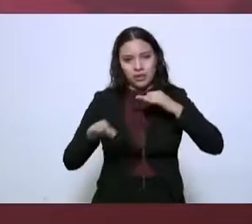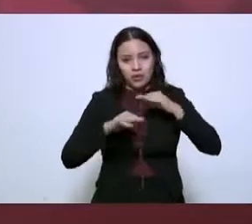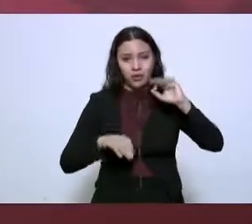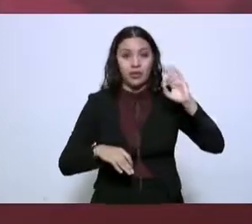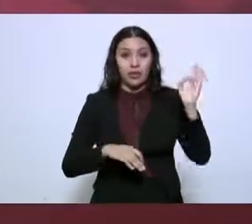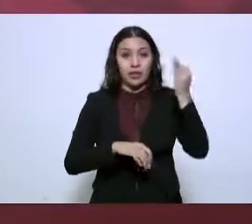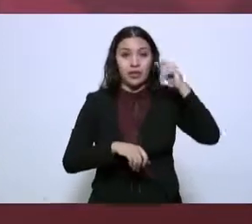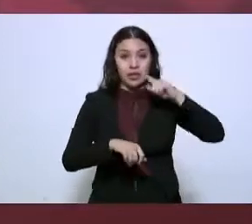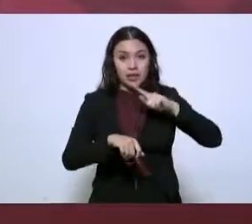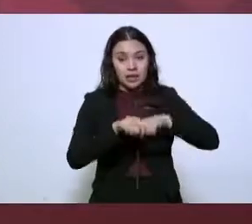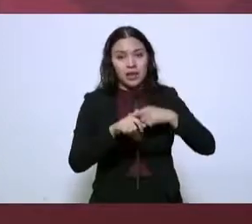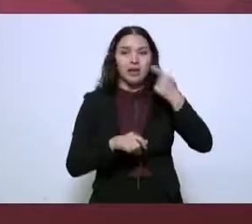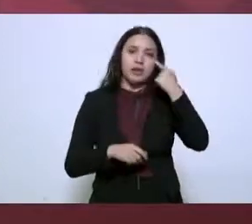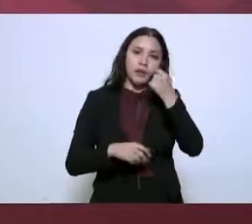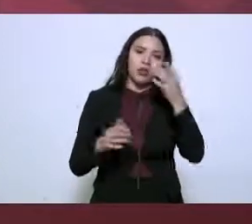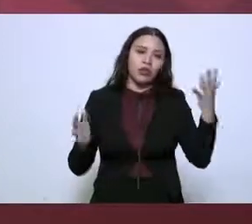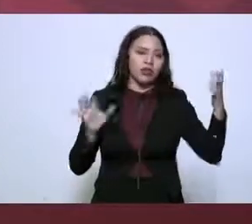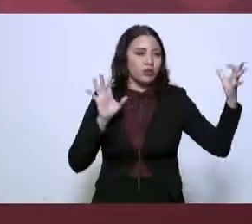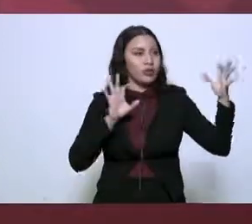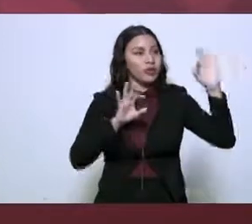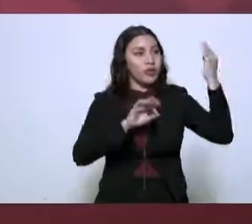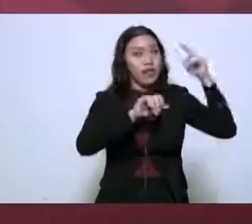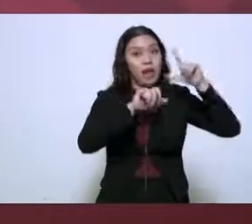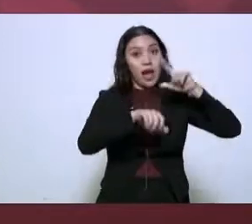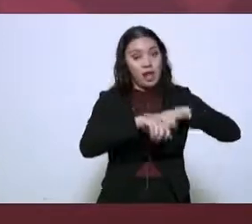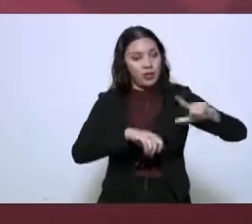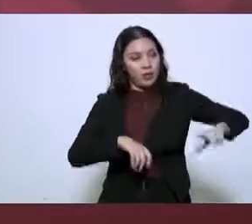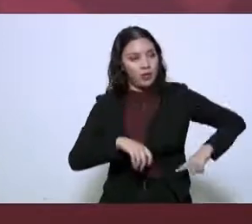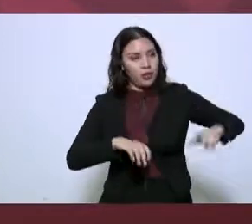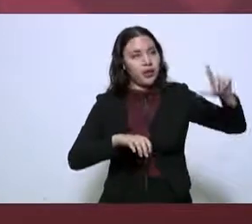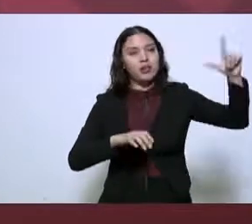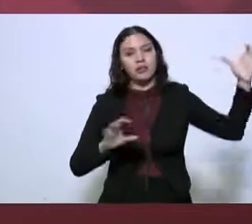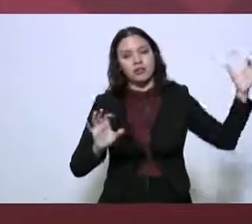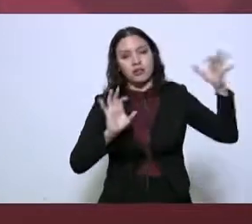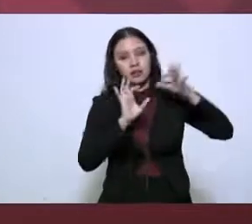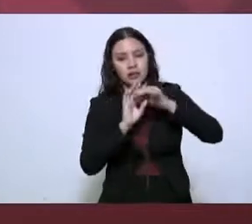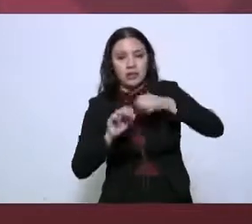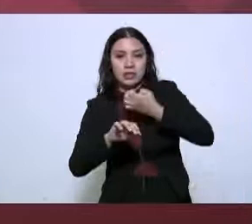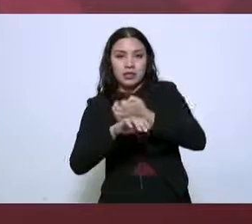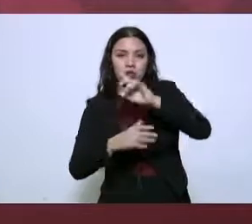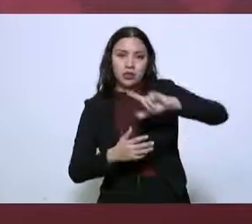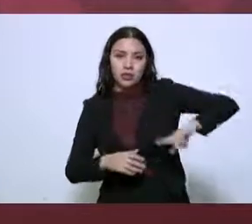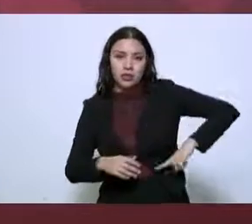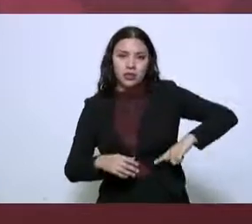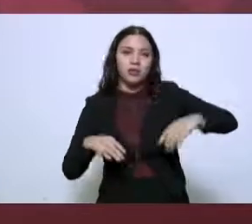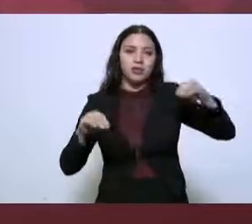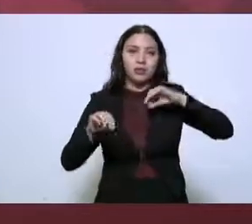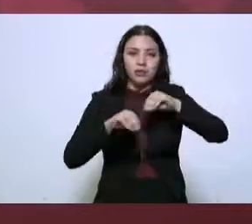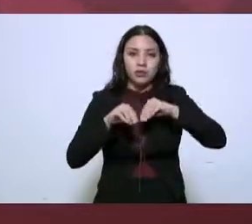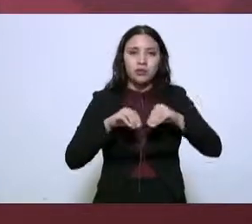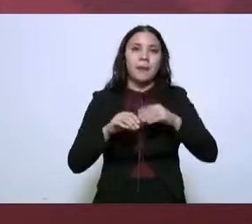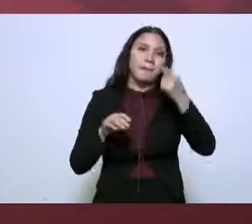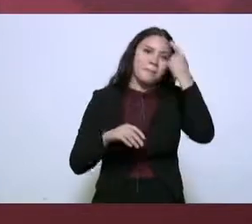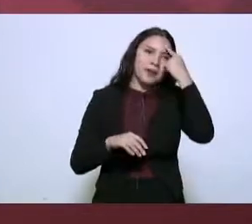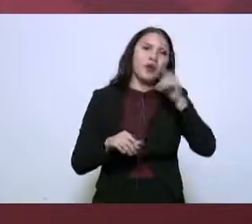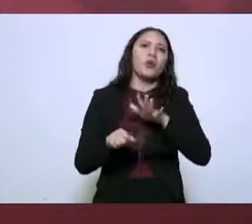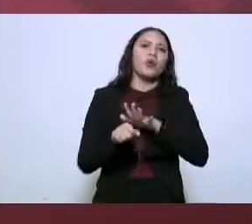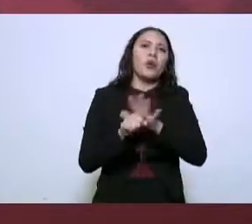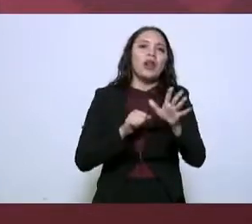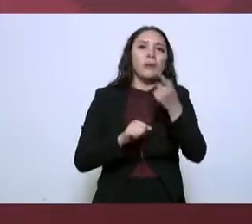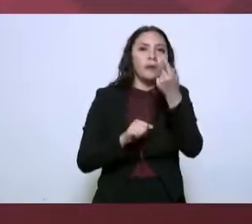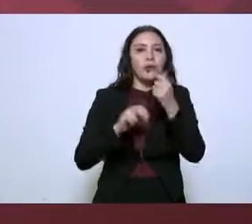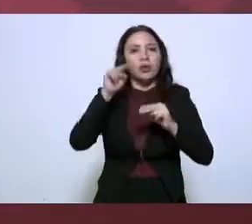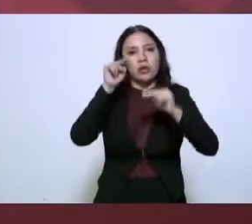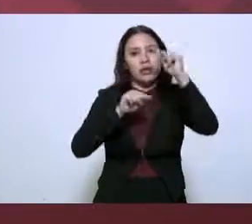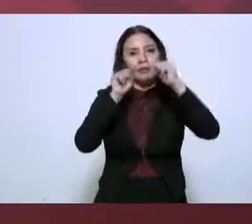gobierno federal con la coordinación de todas las instancias que se encargan de esta actividad, cómo ha tenido una reducción